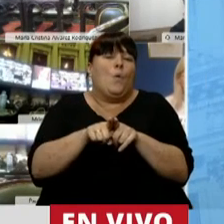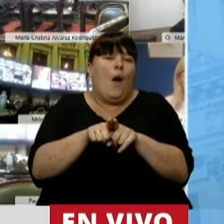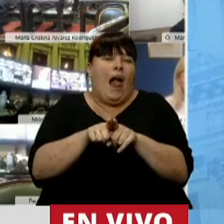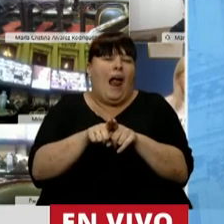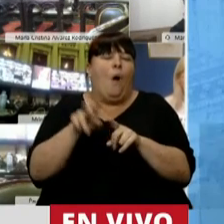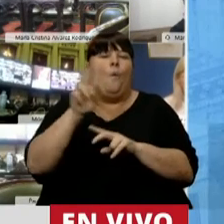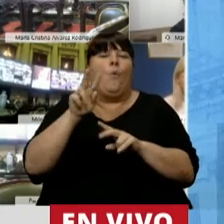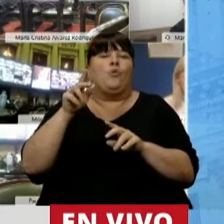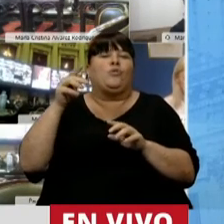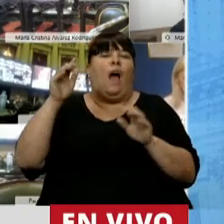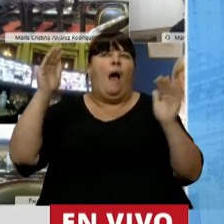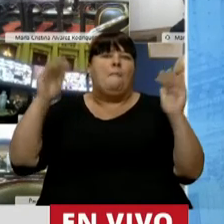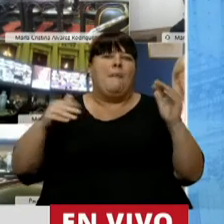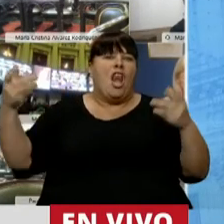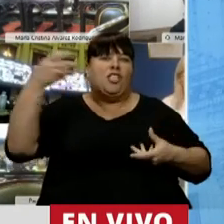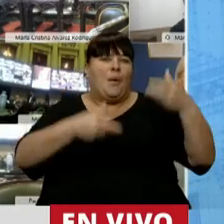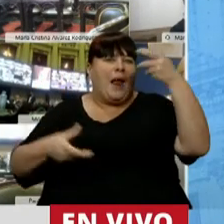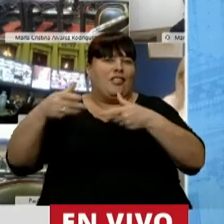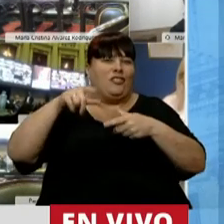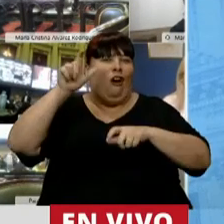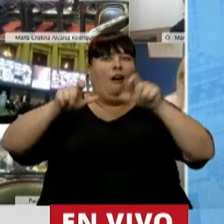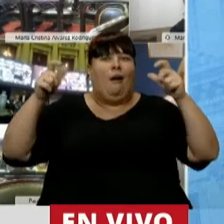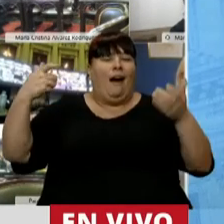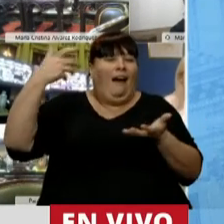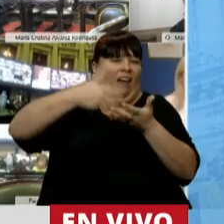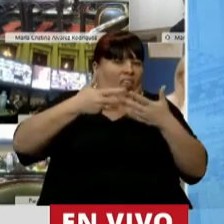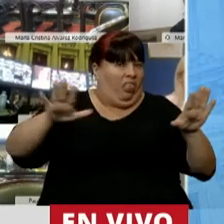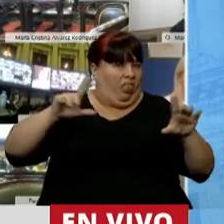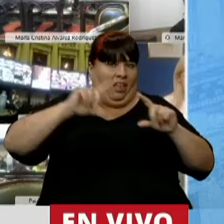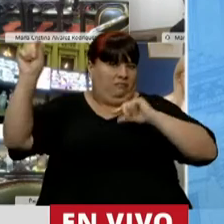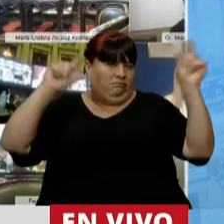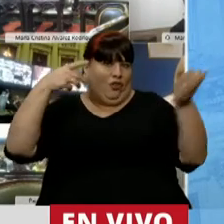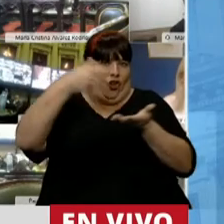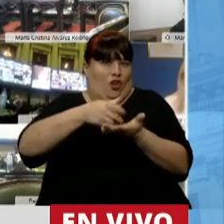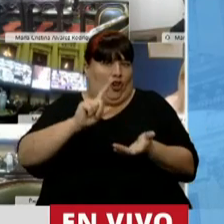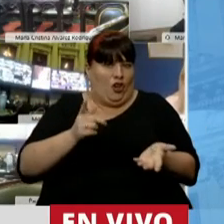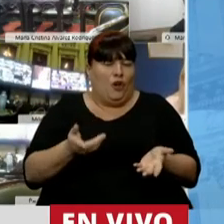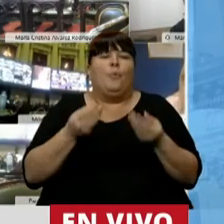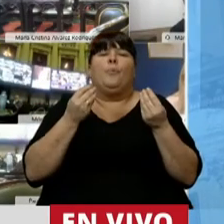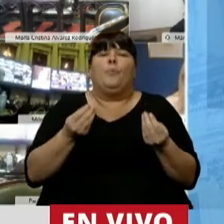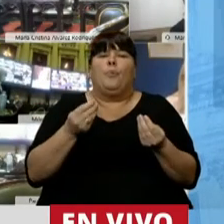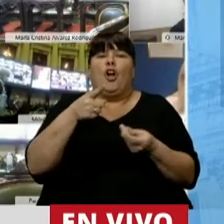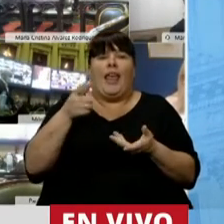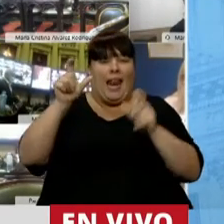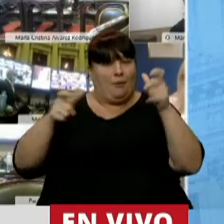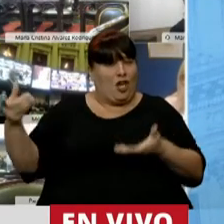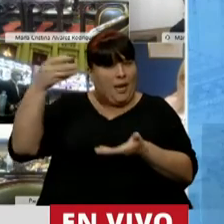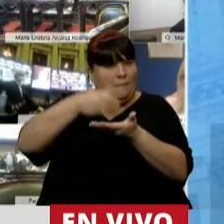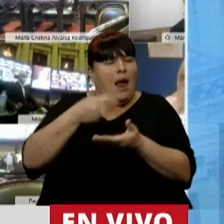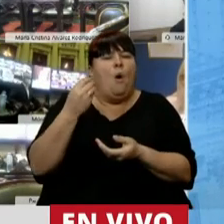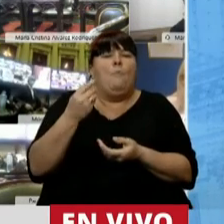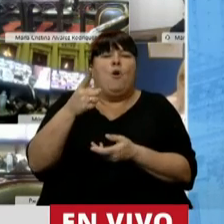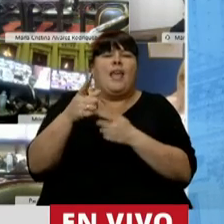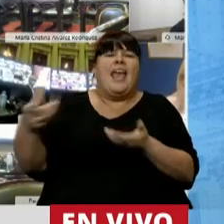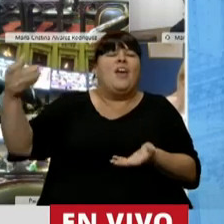desalentar inversiones, ahuyentar inversores de la Argentina. ¿Por qué esos inversores, por qué esas